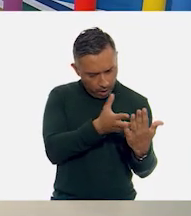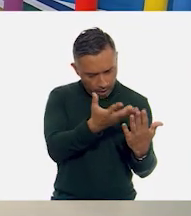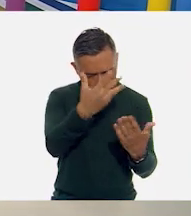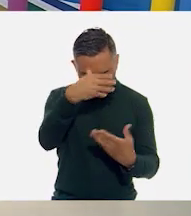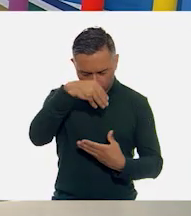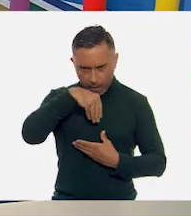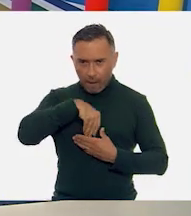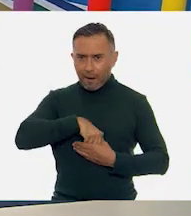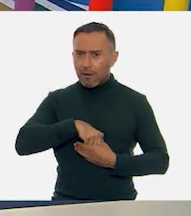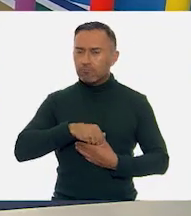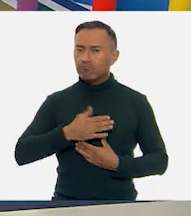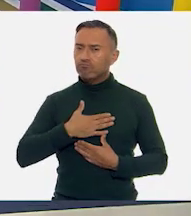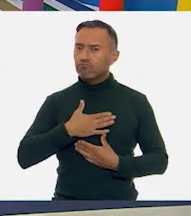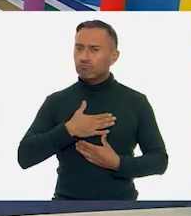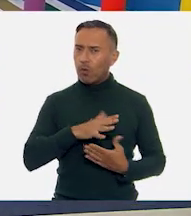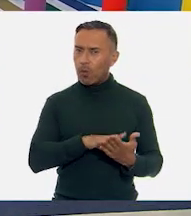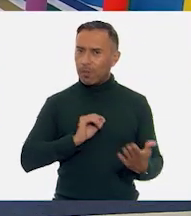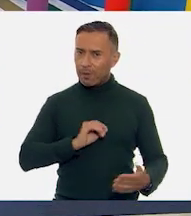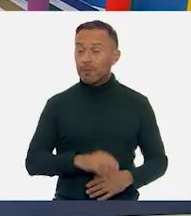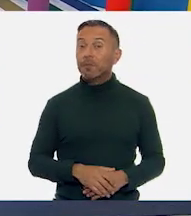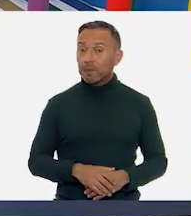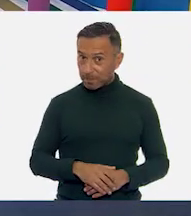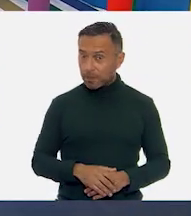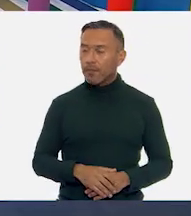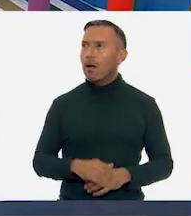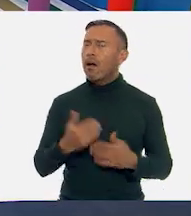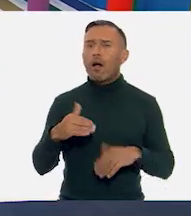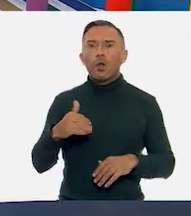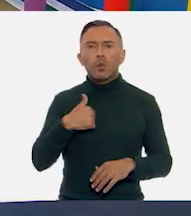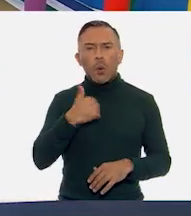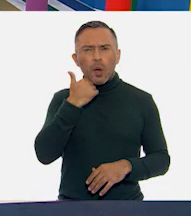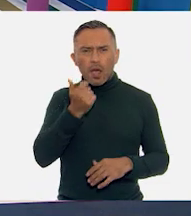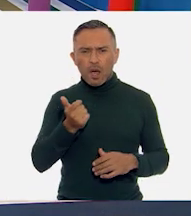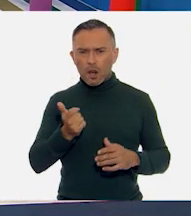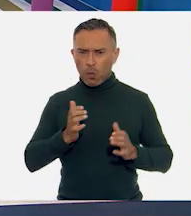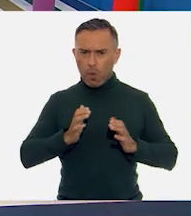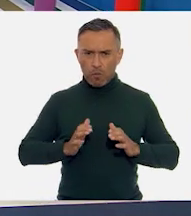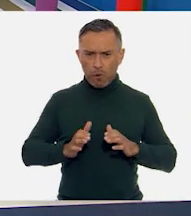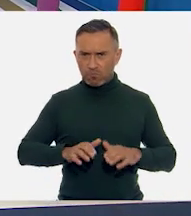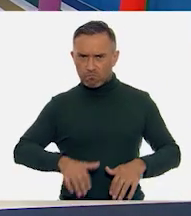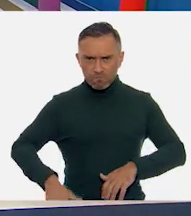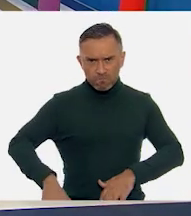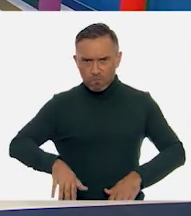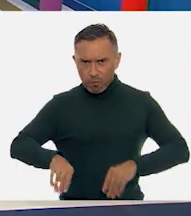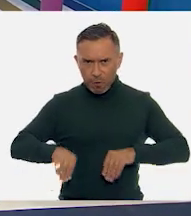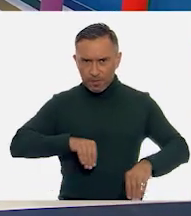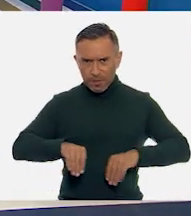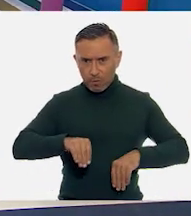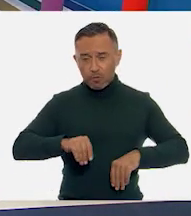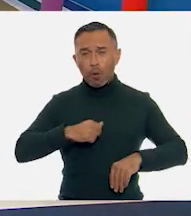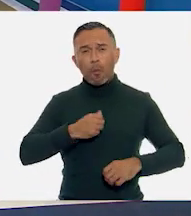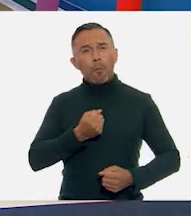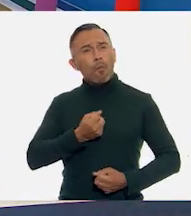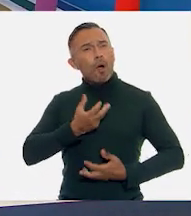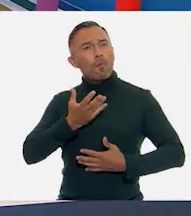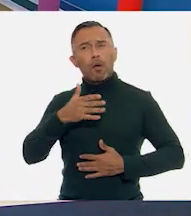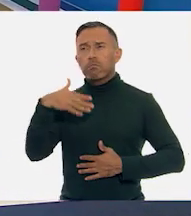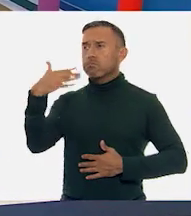Ay, María, ya quiero mover mi cuerpo y hacer gestos mientras recito mi poema.